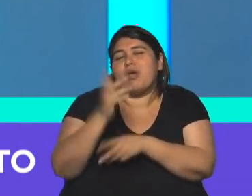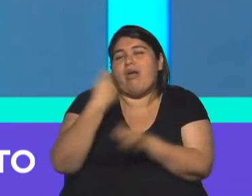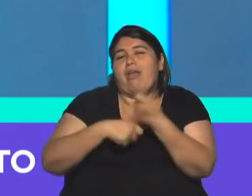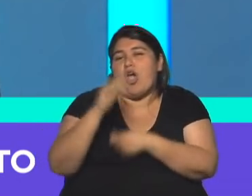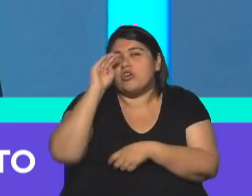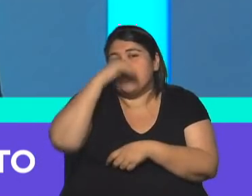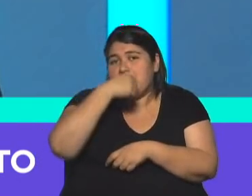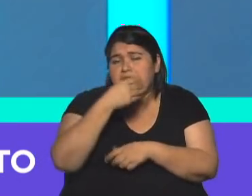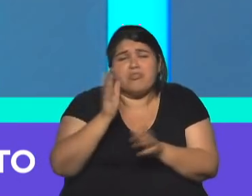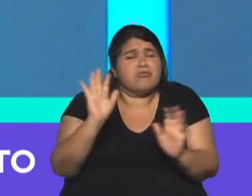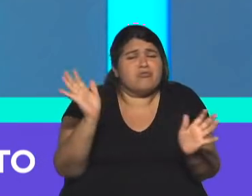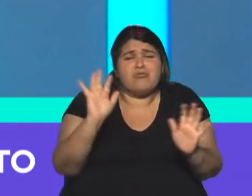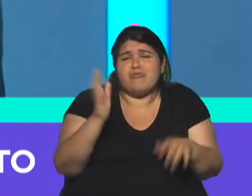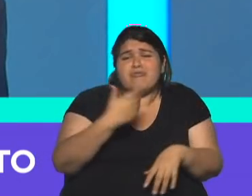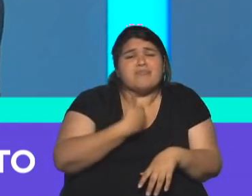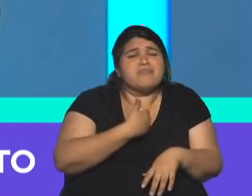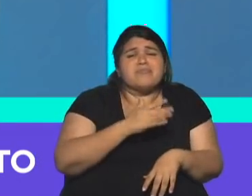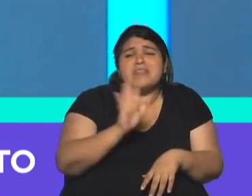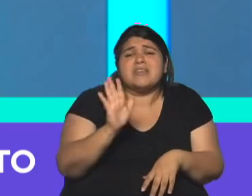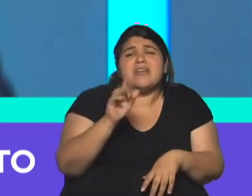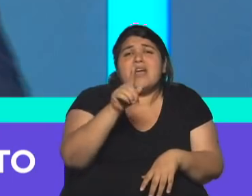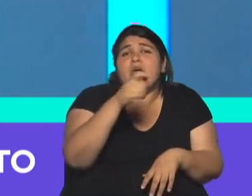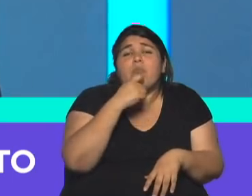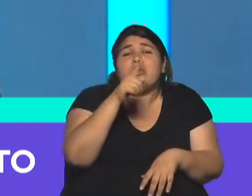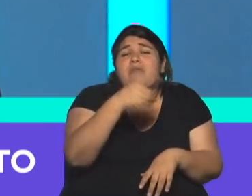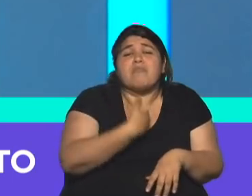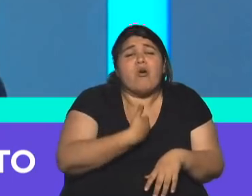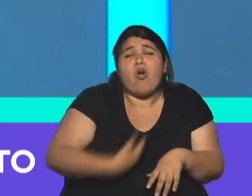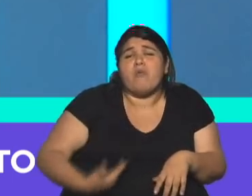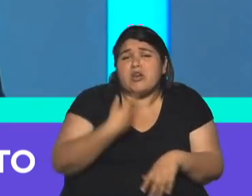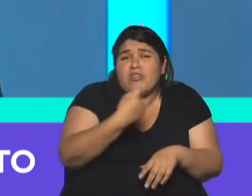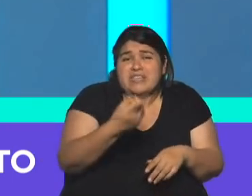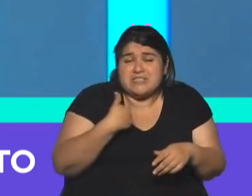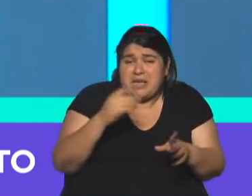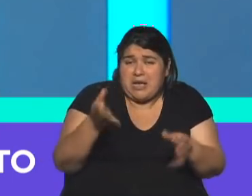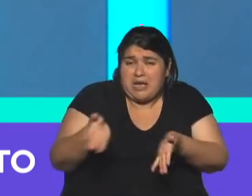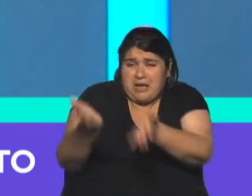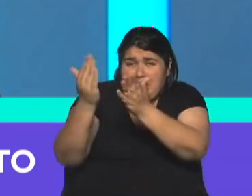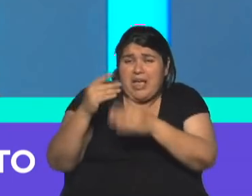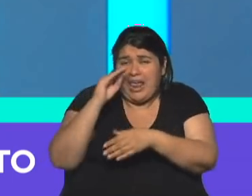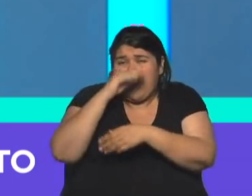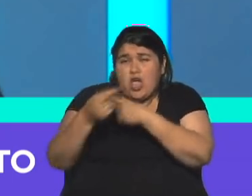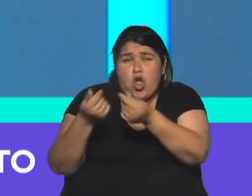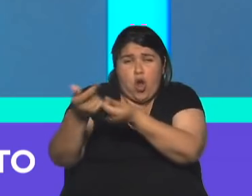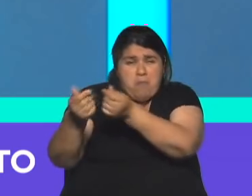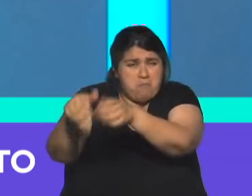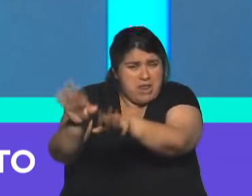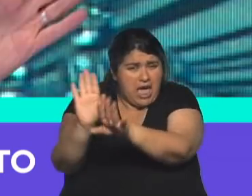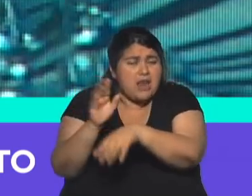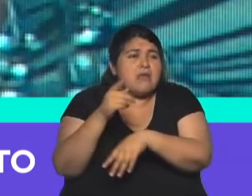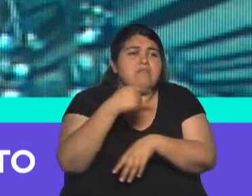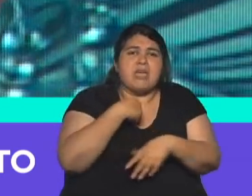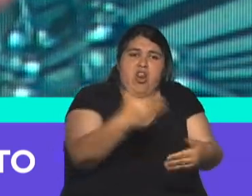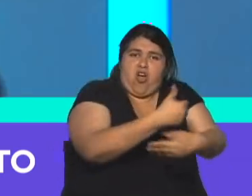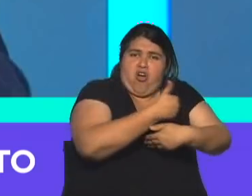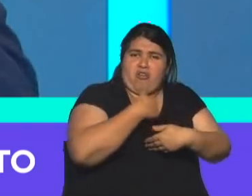al gobierno no le interesa, sacas el mercado negro, no me lo saques a mí, no tengo dólares. Vos tenés que bajar y yo tengo los dólares y te los presto. No es un tema